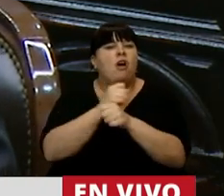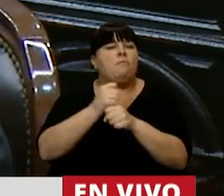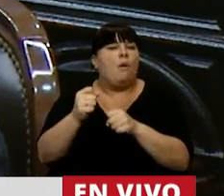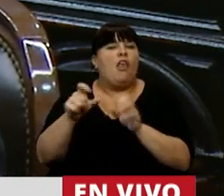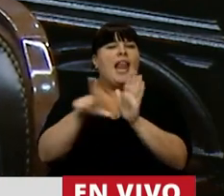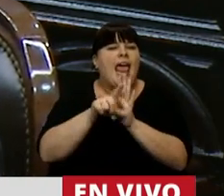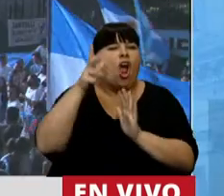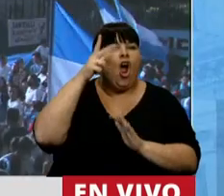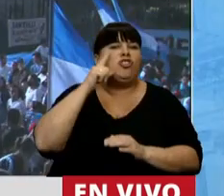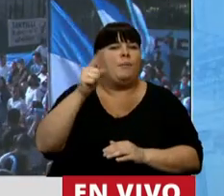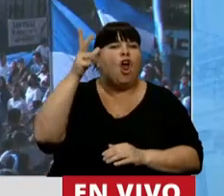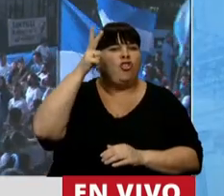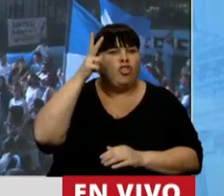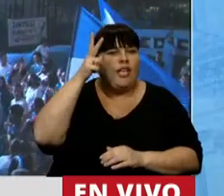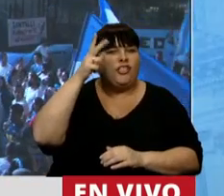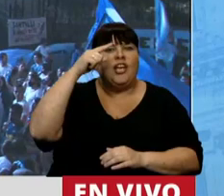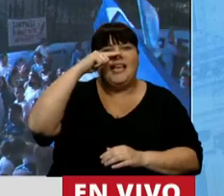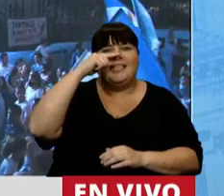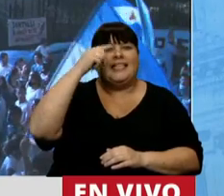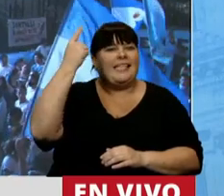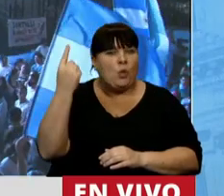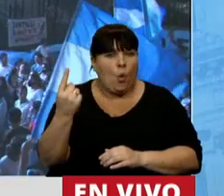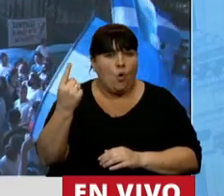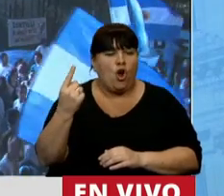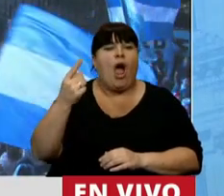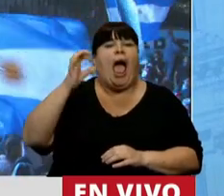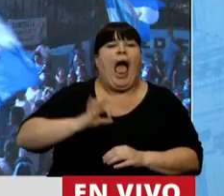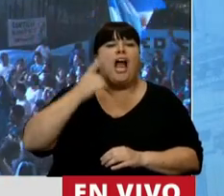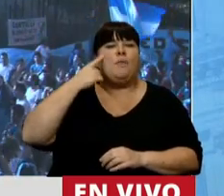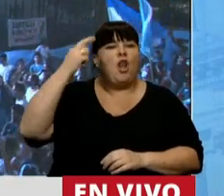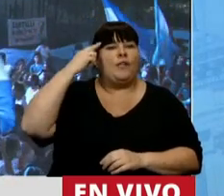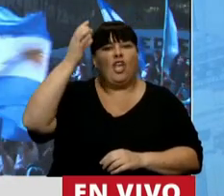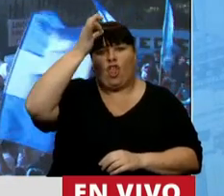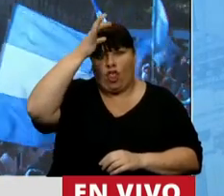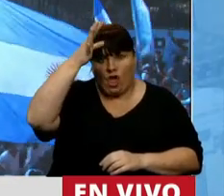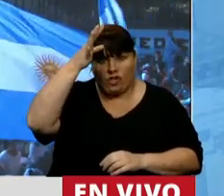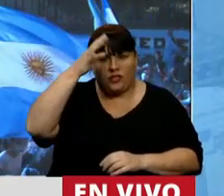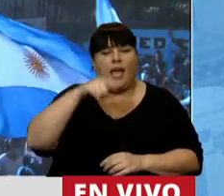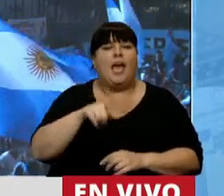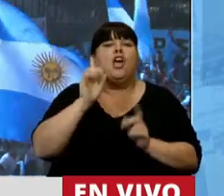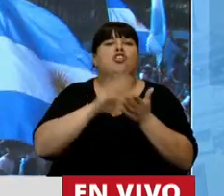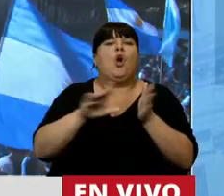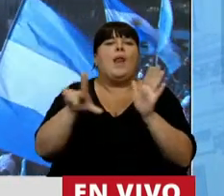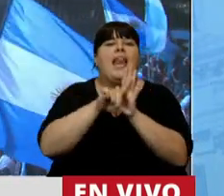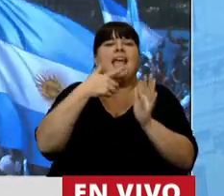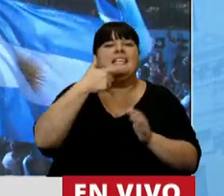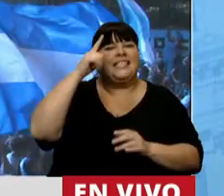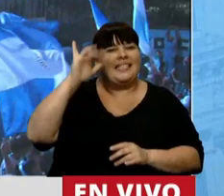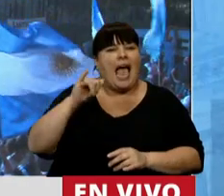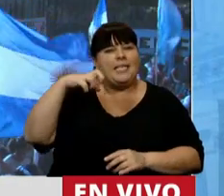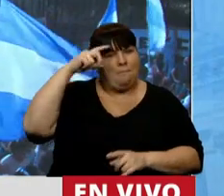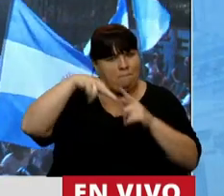la ley 8.871, en 1912, en cuanto a la ley se empeña